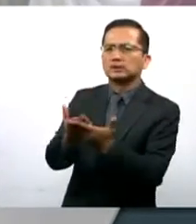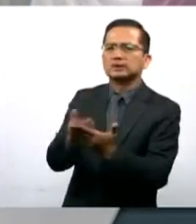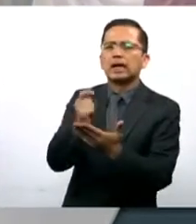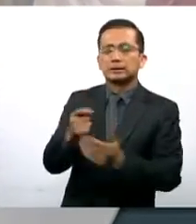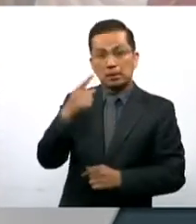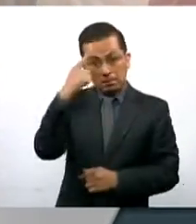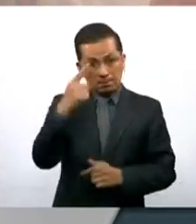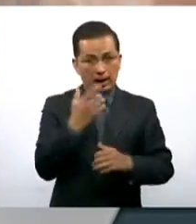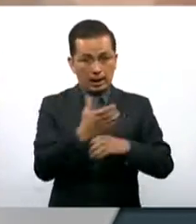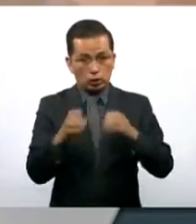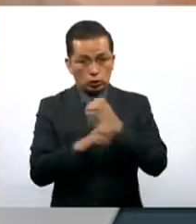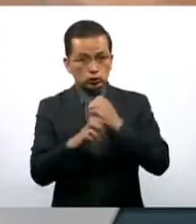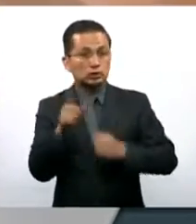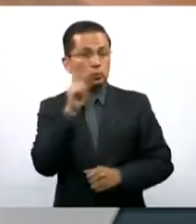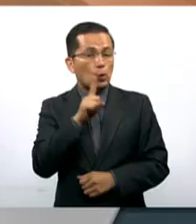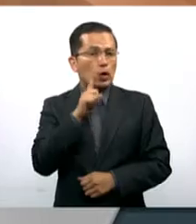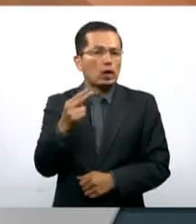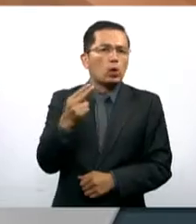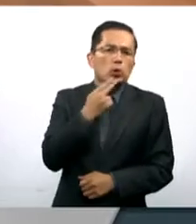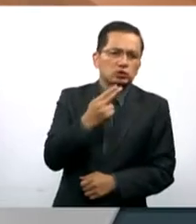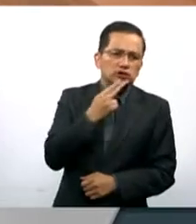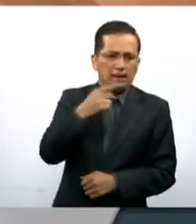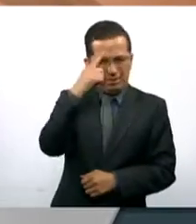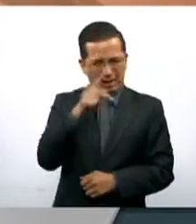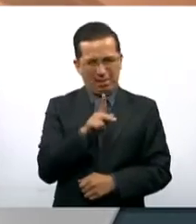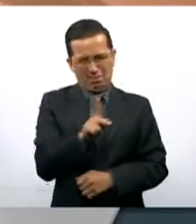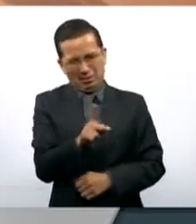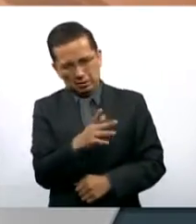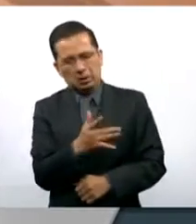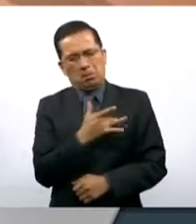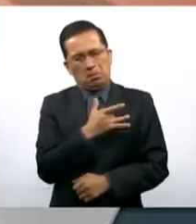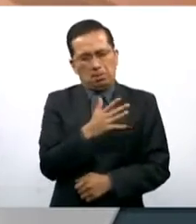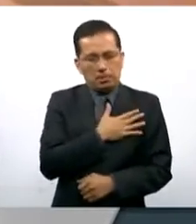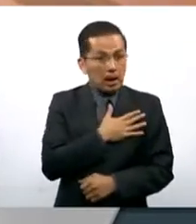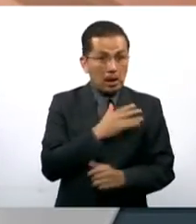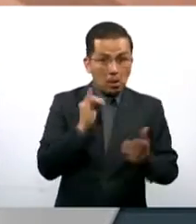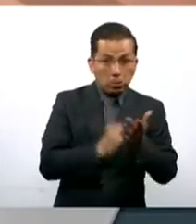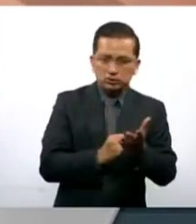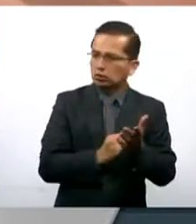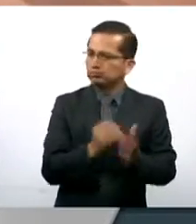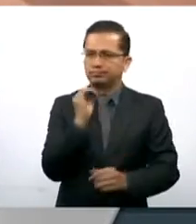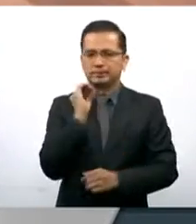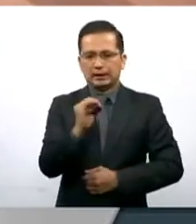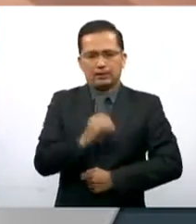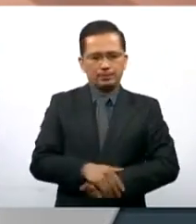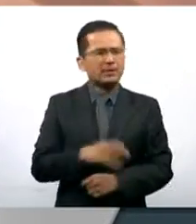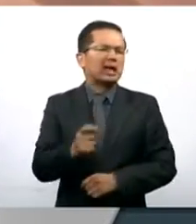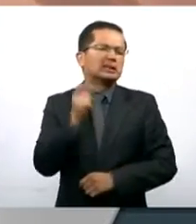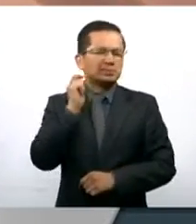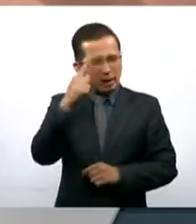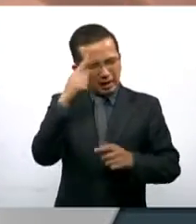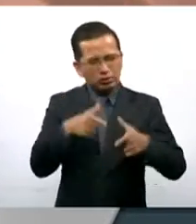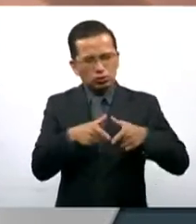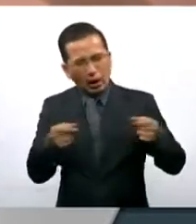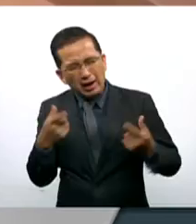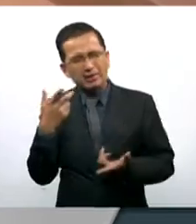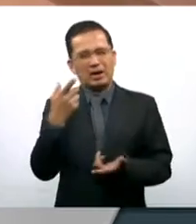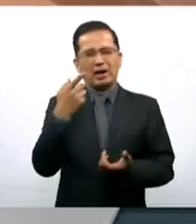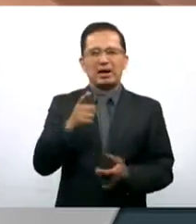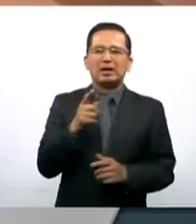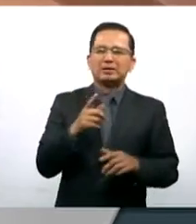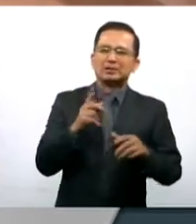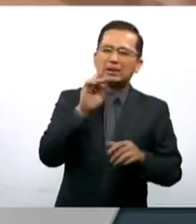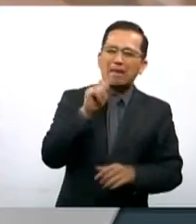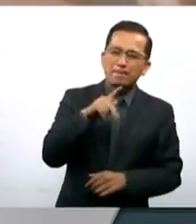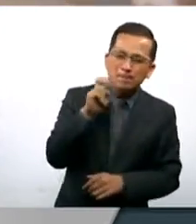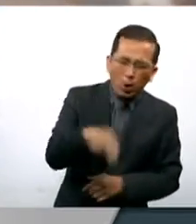menstrual, es decir, a los tampones, a las toallas sanitarias, a las copas menstruales. A pesar de que en ese momento se aceptó a